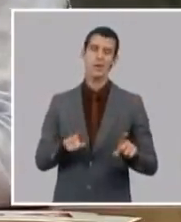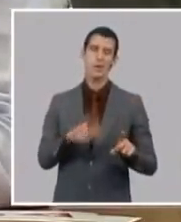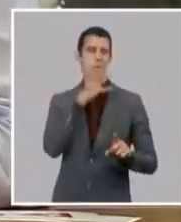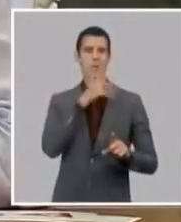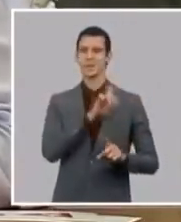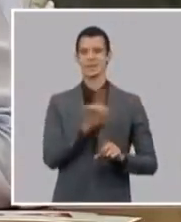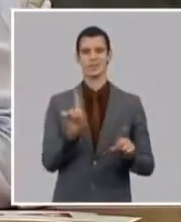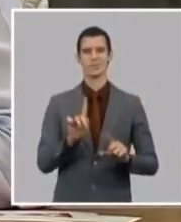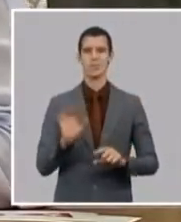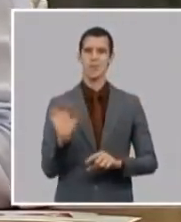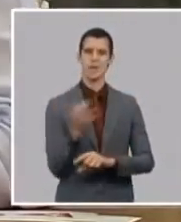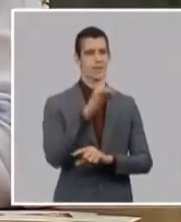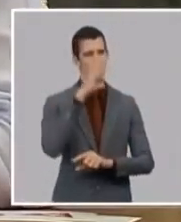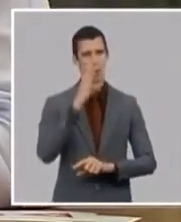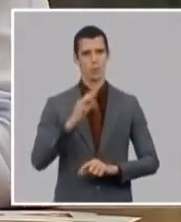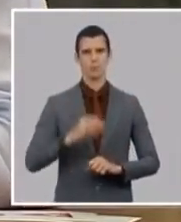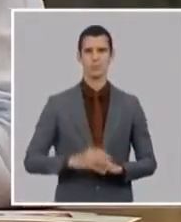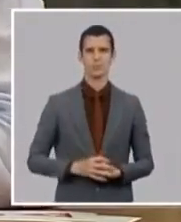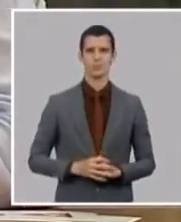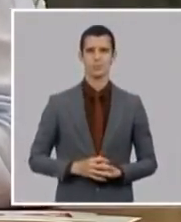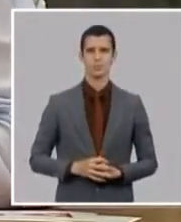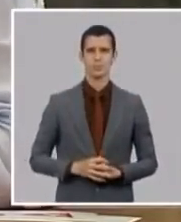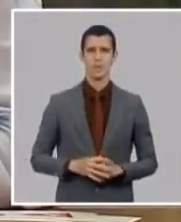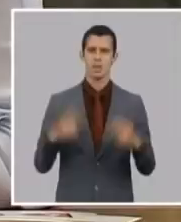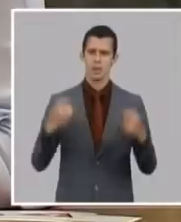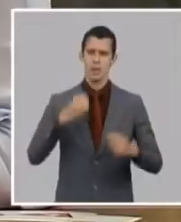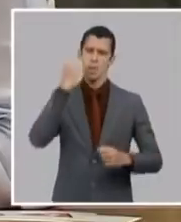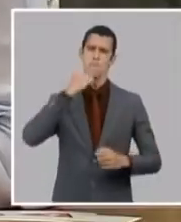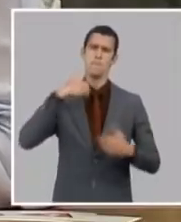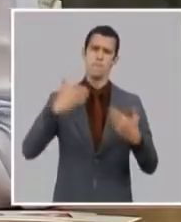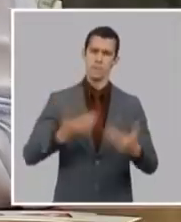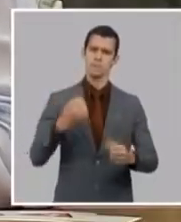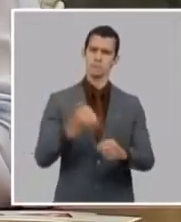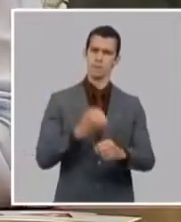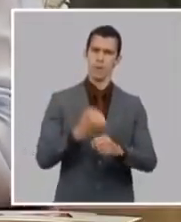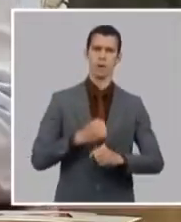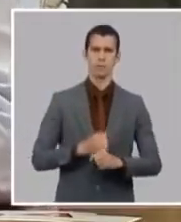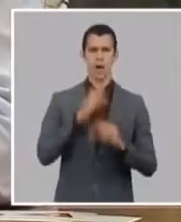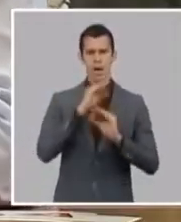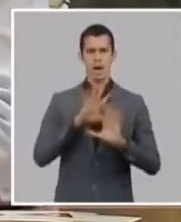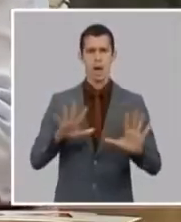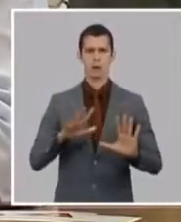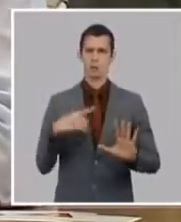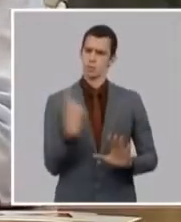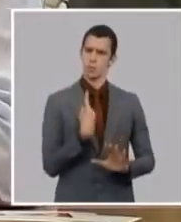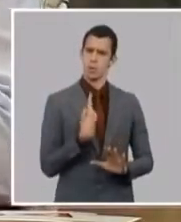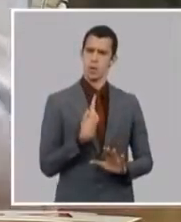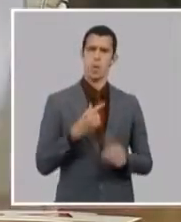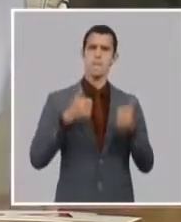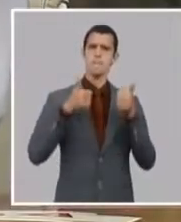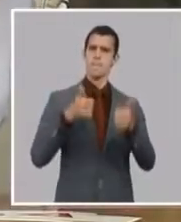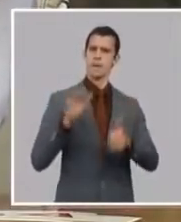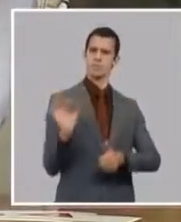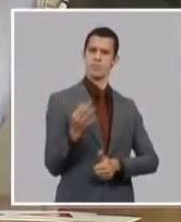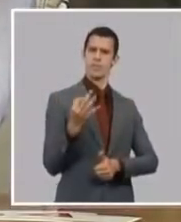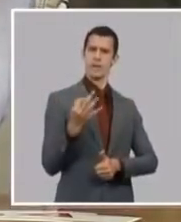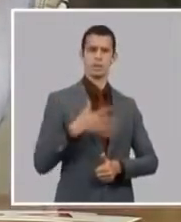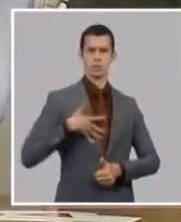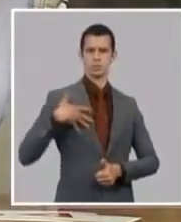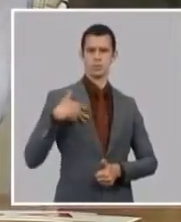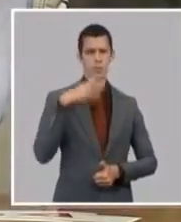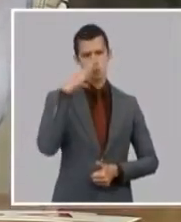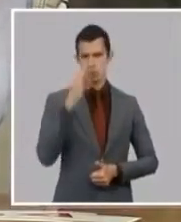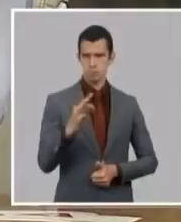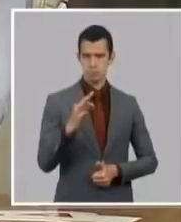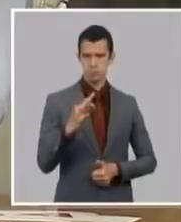previos y sobre la base de la autocrítica de las cosas que tenemos que superar lo que estoy llamando es que